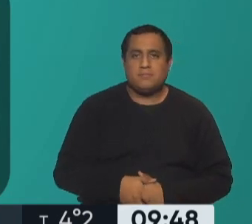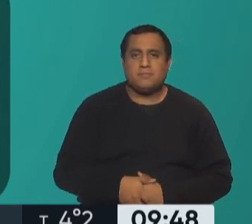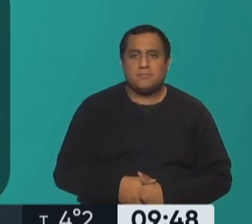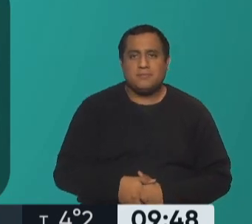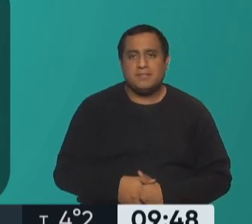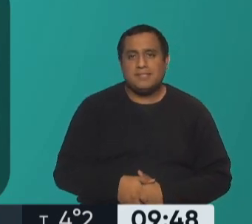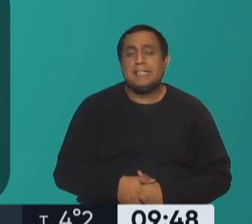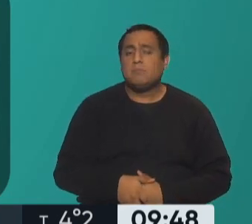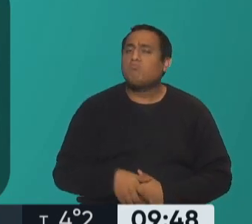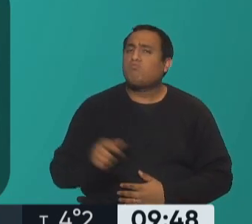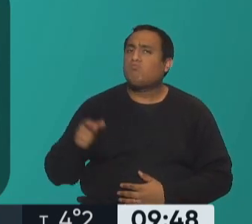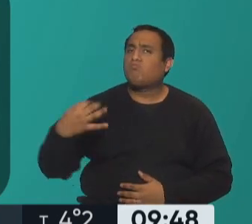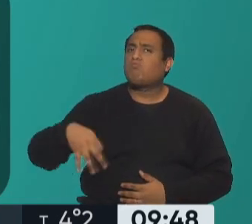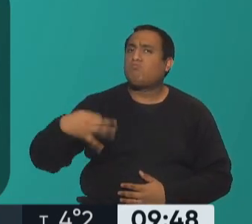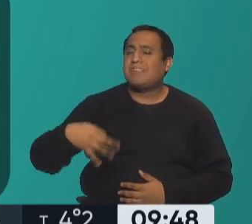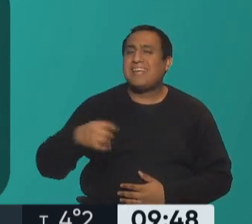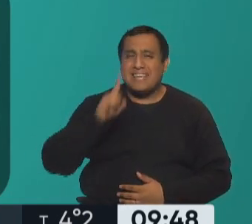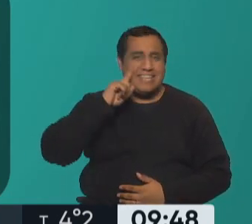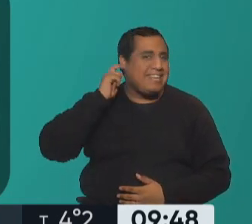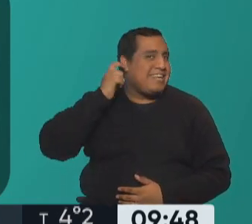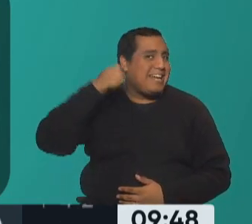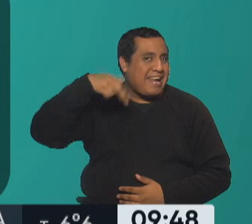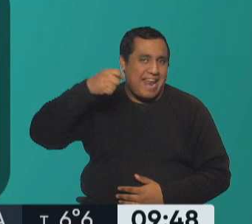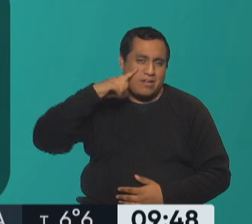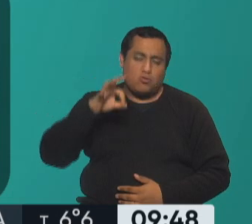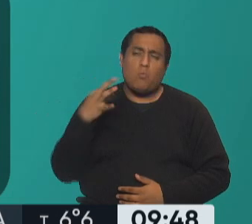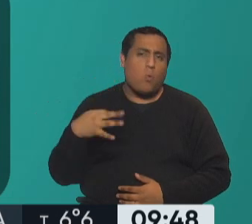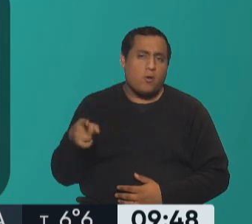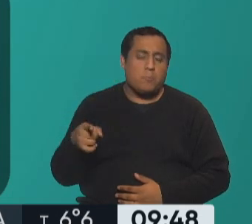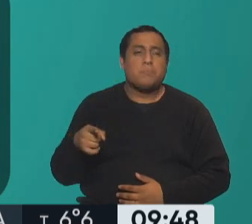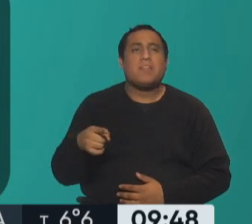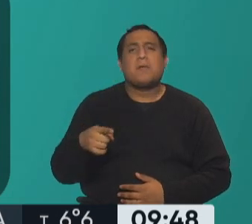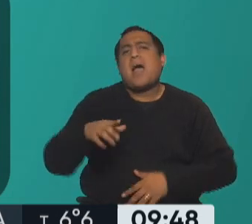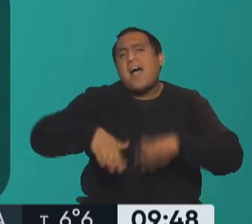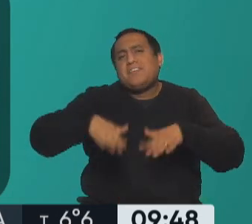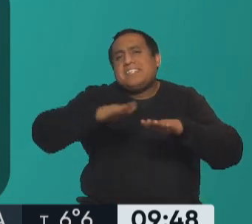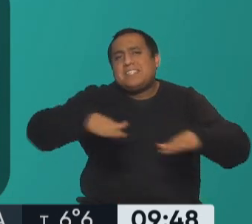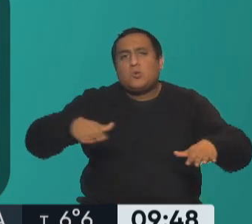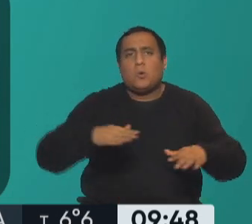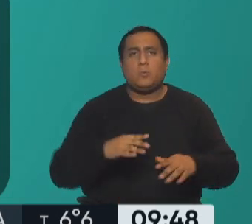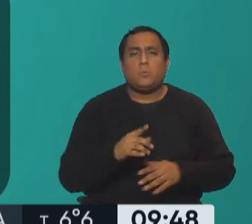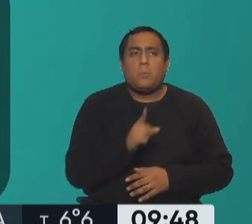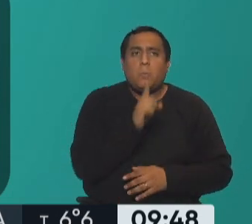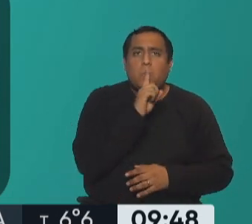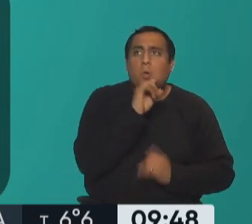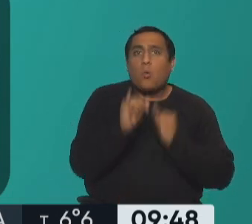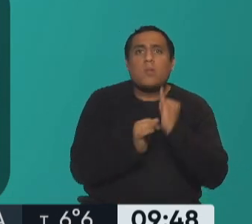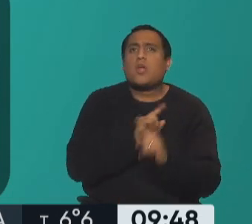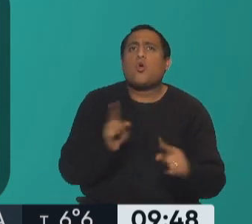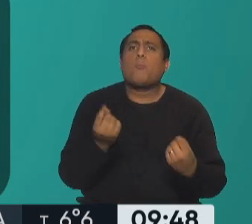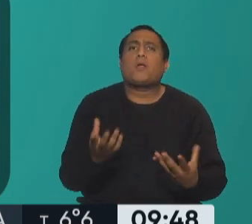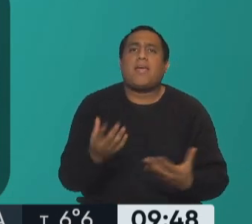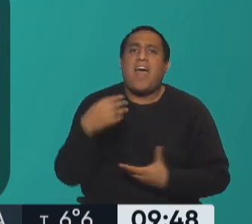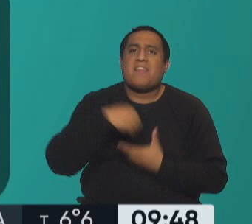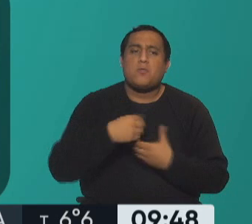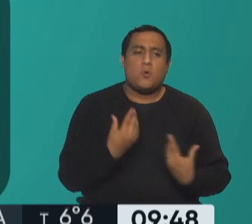es un muy buen ejemplo el de Ignacio porque efectivamente a veces los chicos no cuentan porque tienen miedo entonces